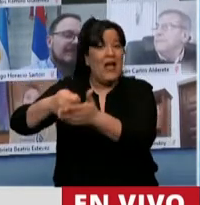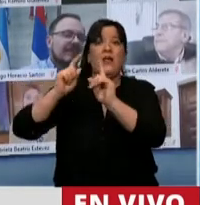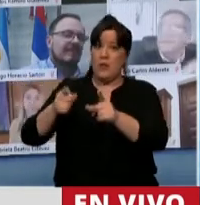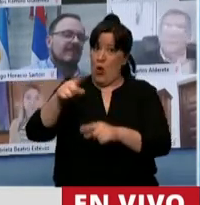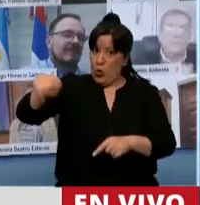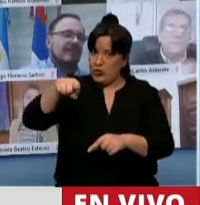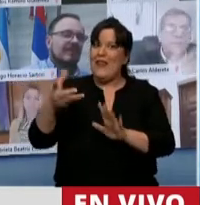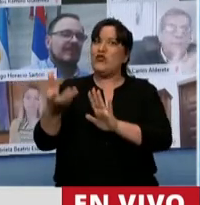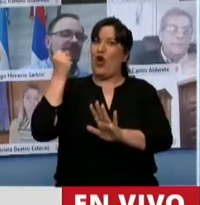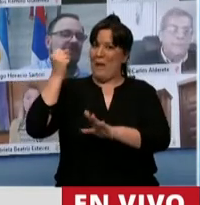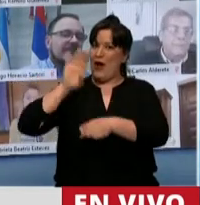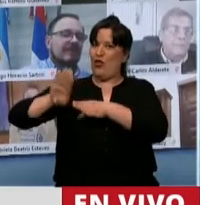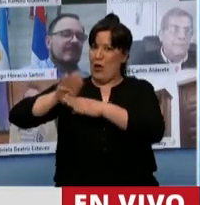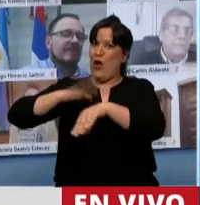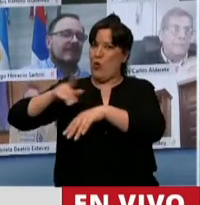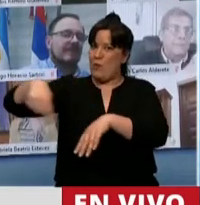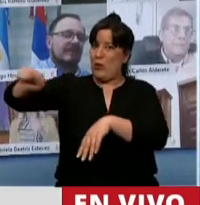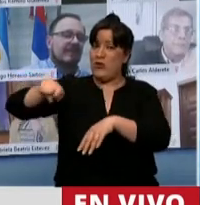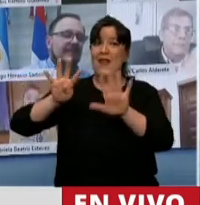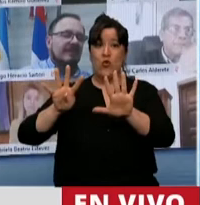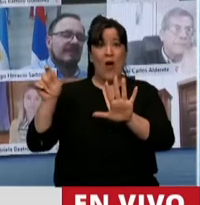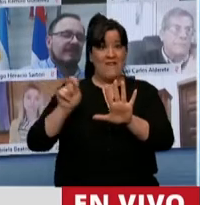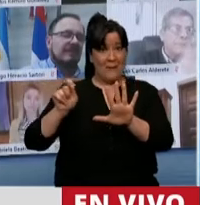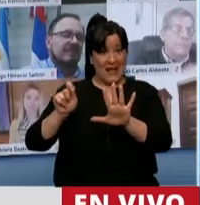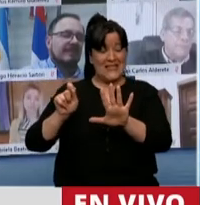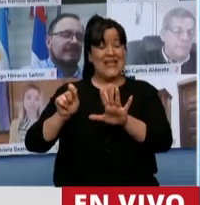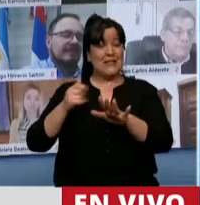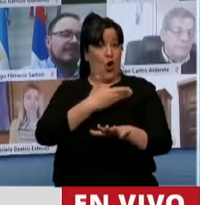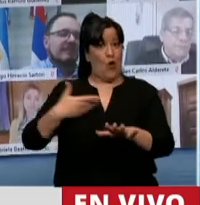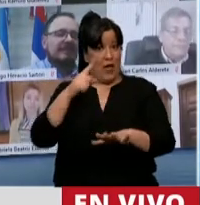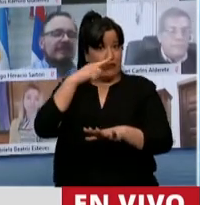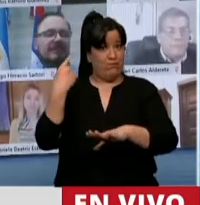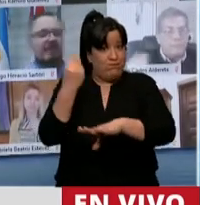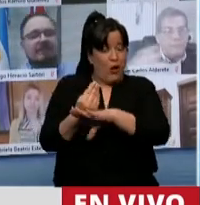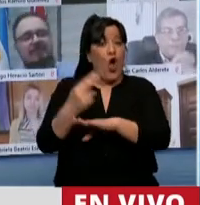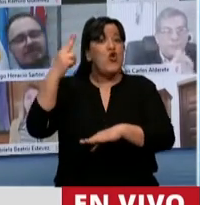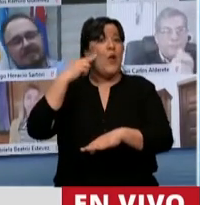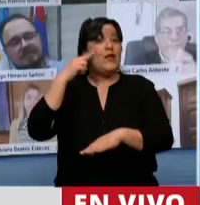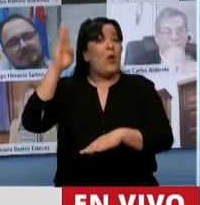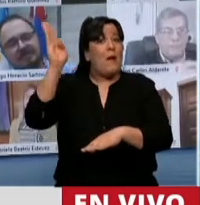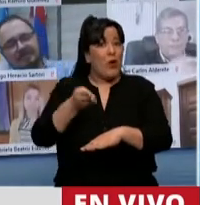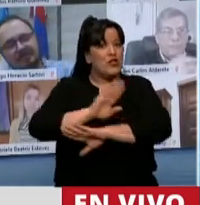Y que nosotros en nueve meses de gobierno reestructuramos al 99%.